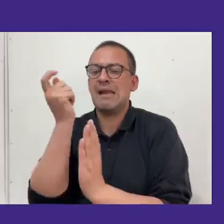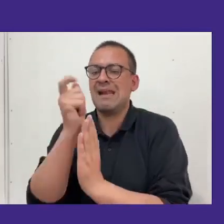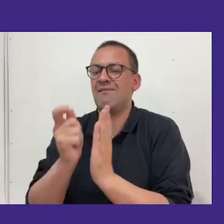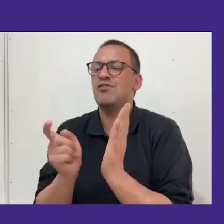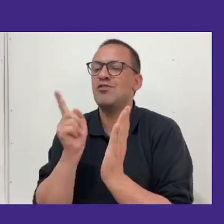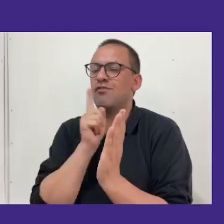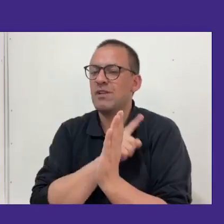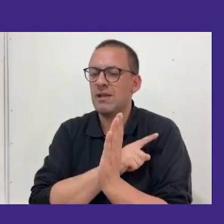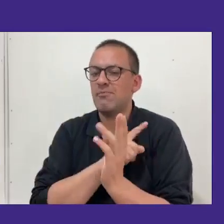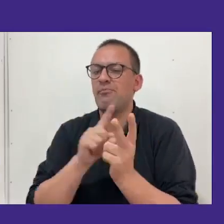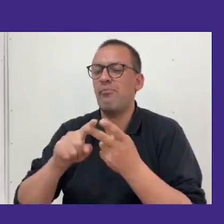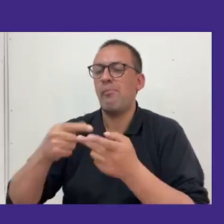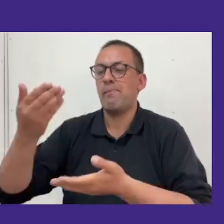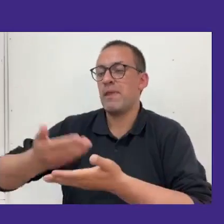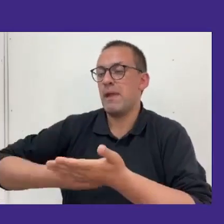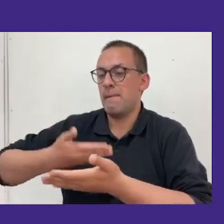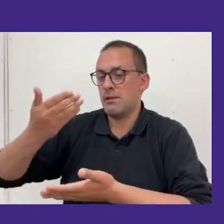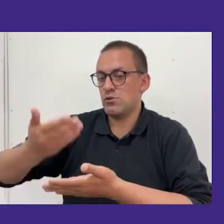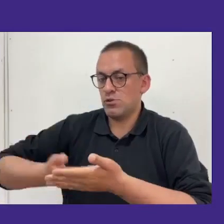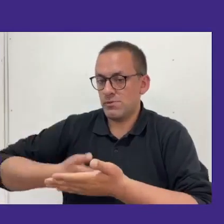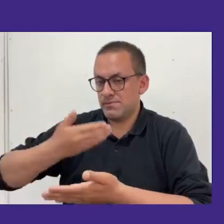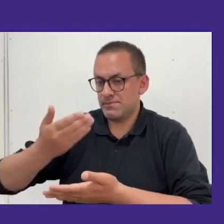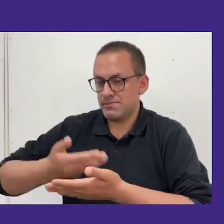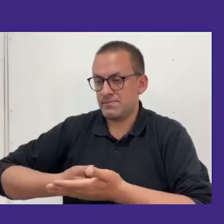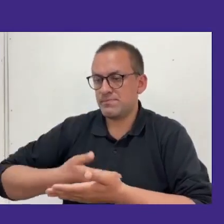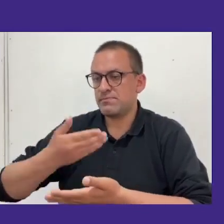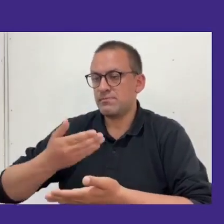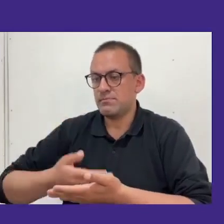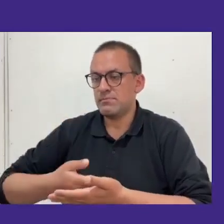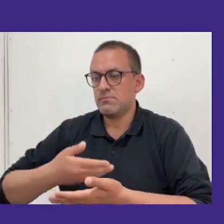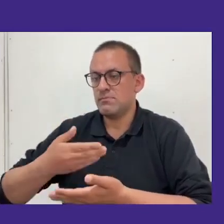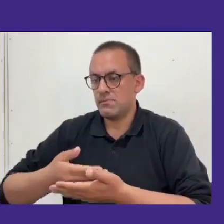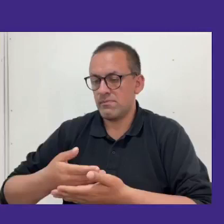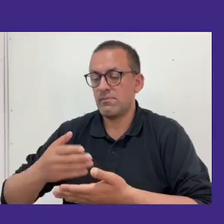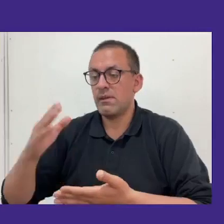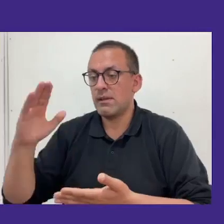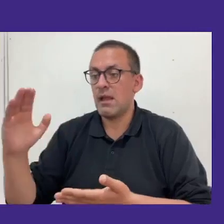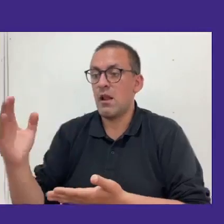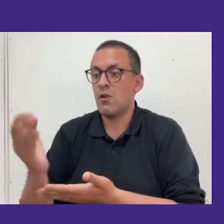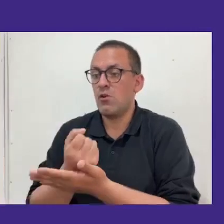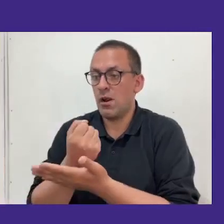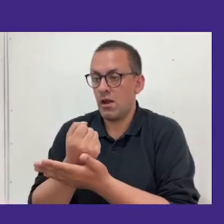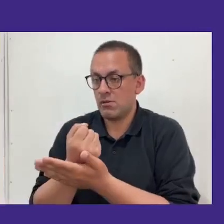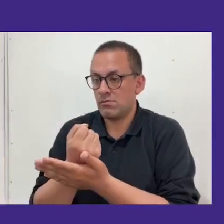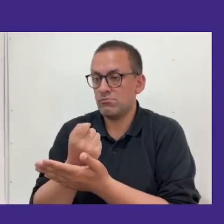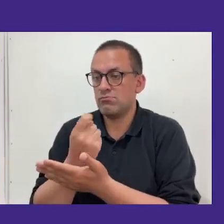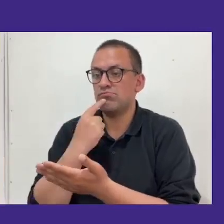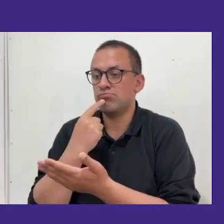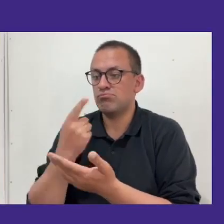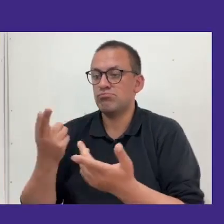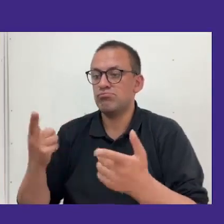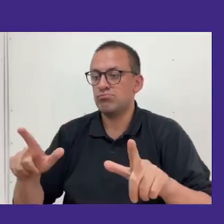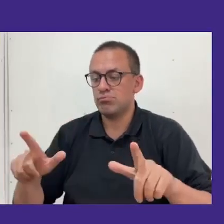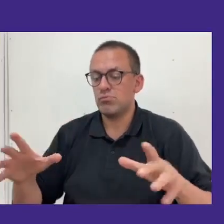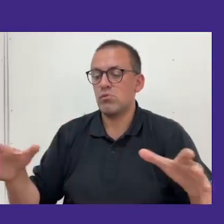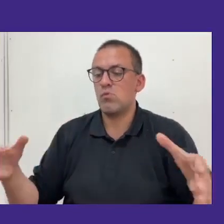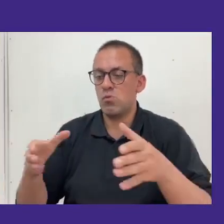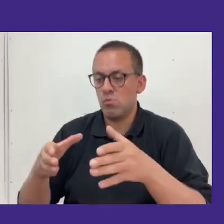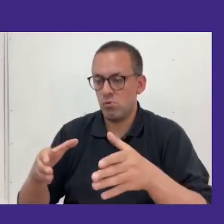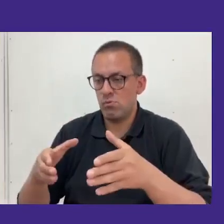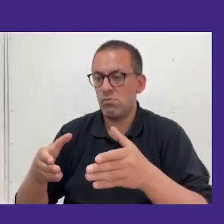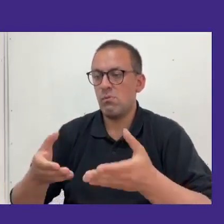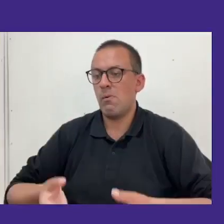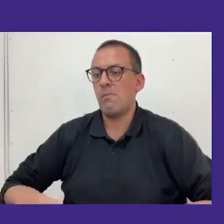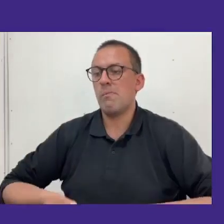la impresión de los ejemplares para lograr entonces tener nuestro pool de ejemplares y poder